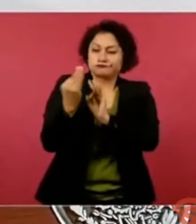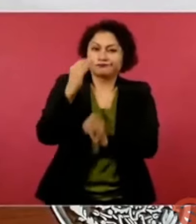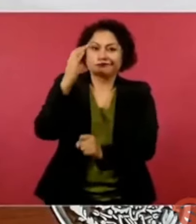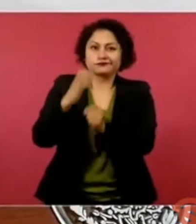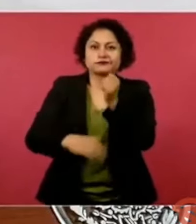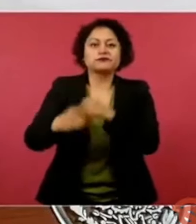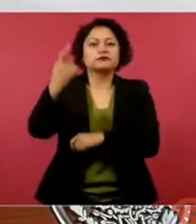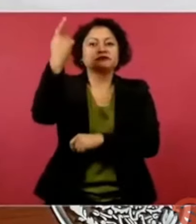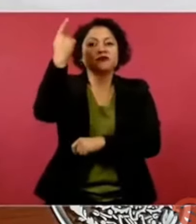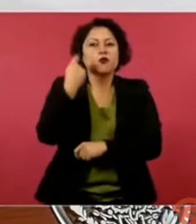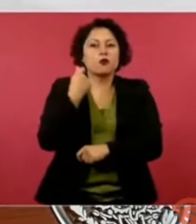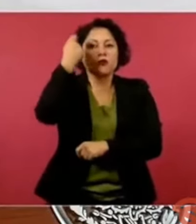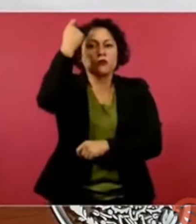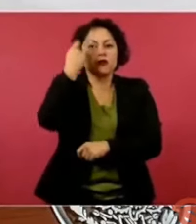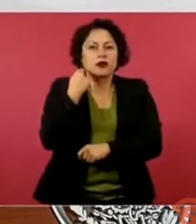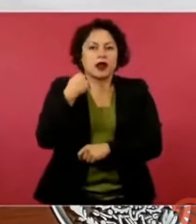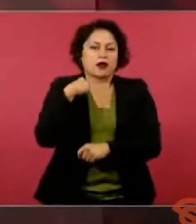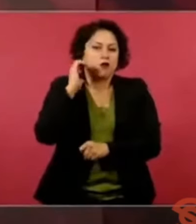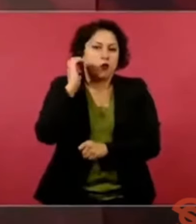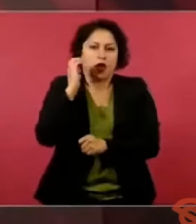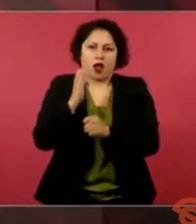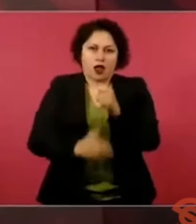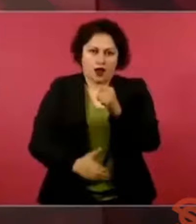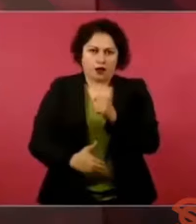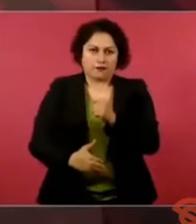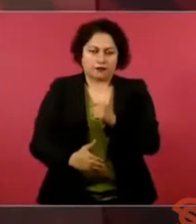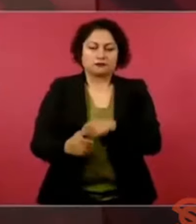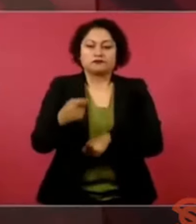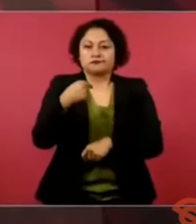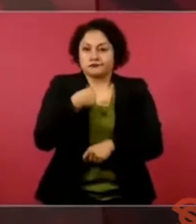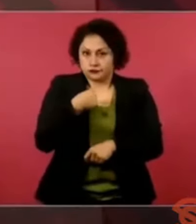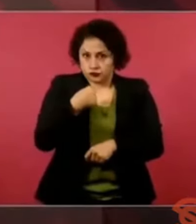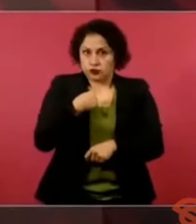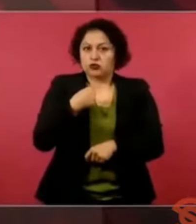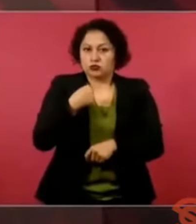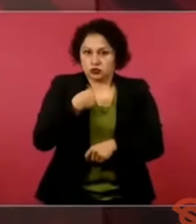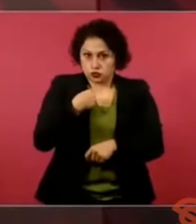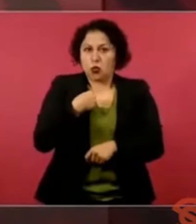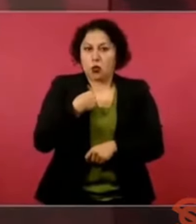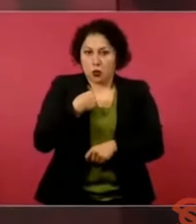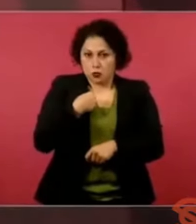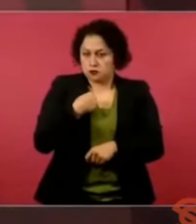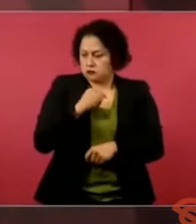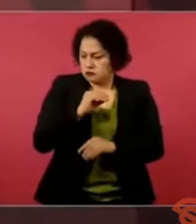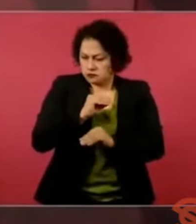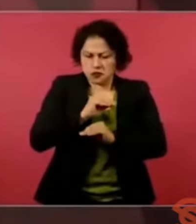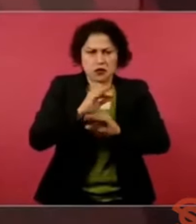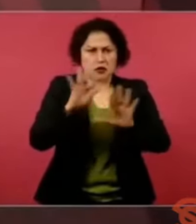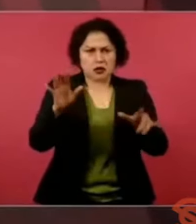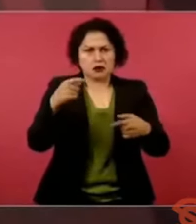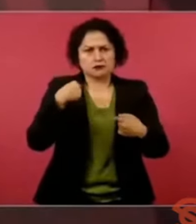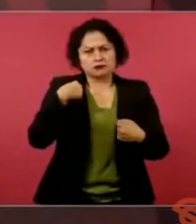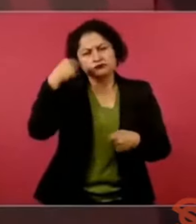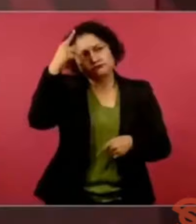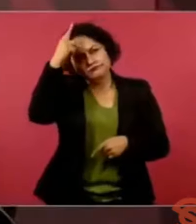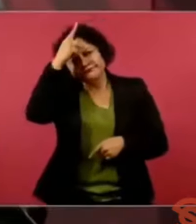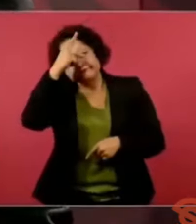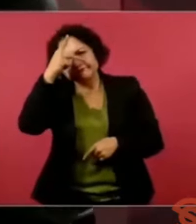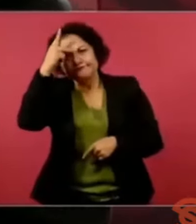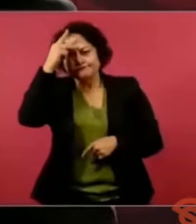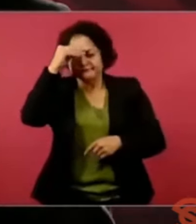estoy haciendo un trabajo, me estoy preparando psicológicamente y estoy buscando